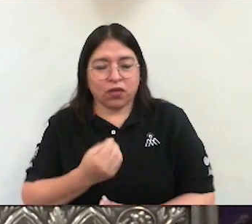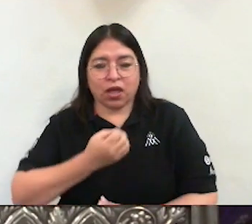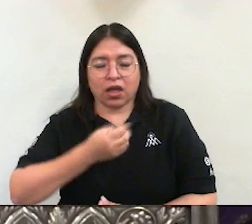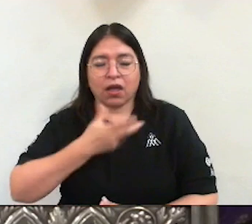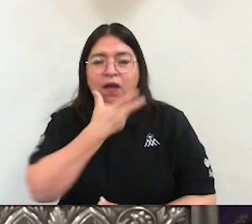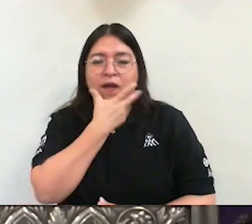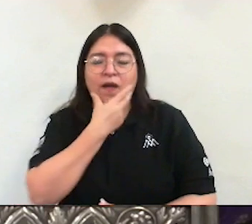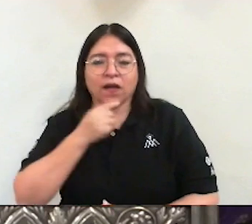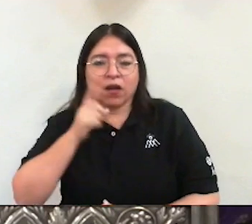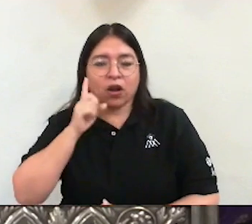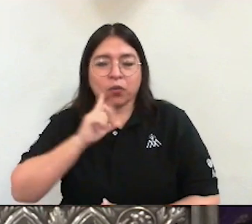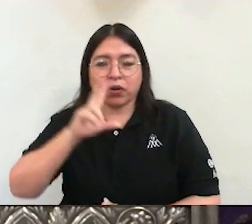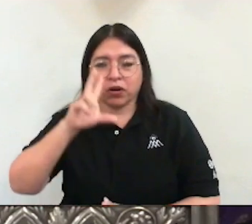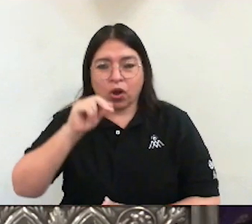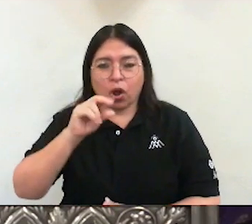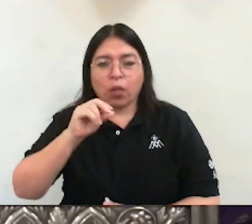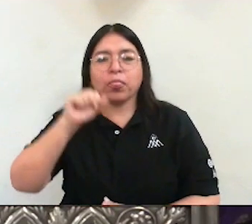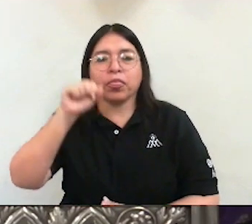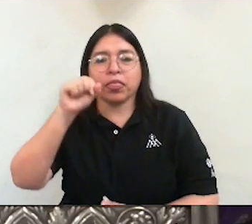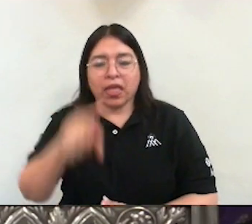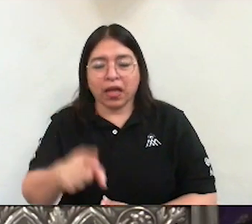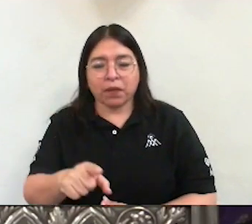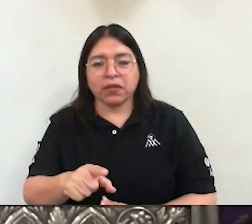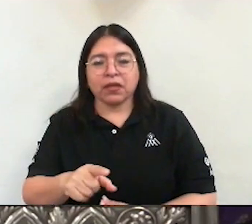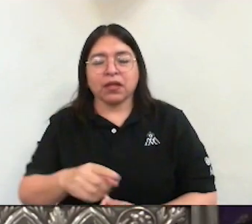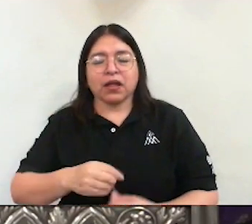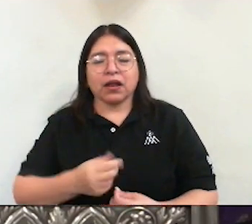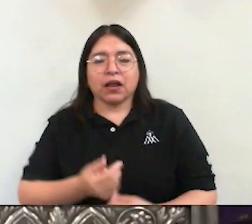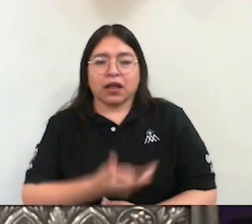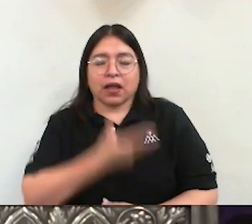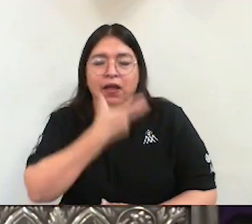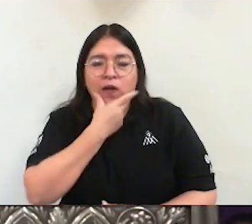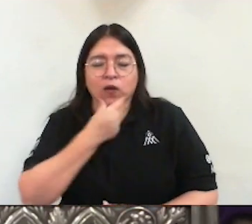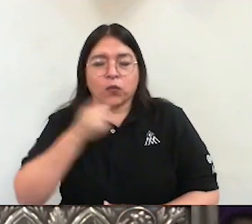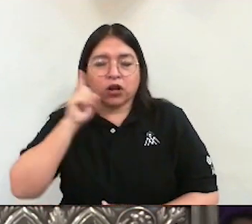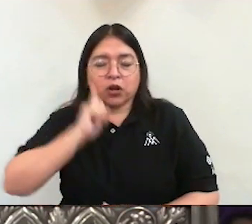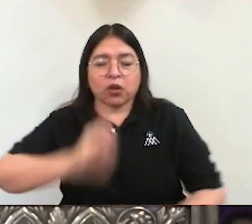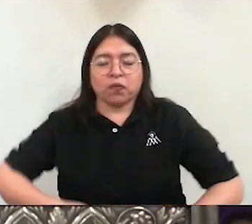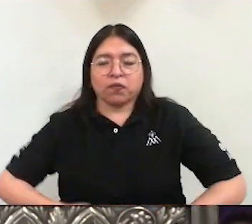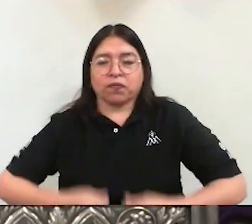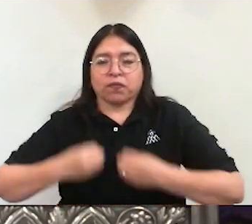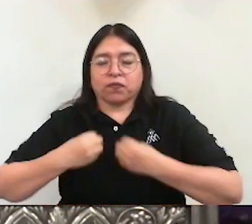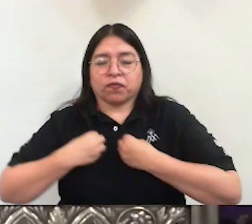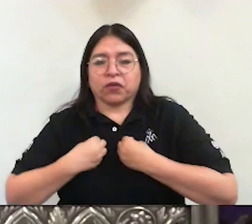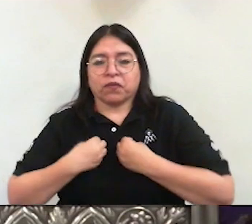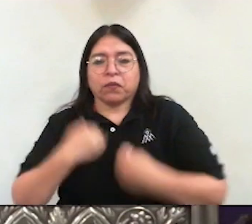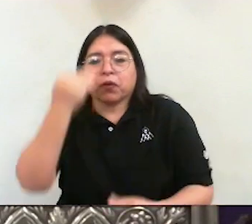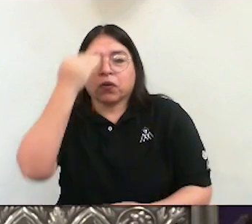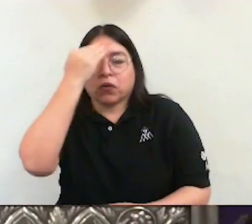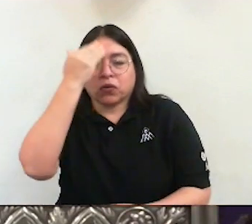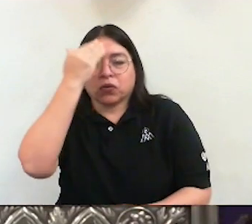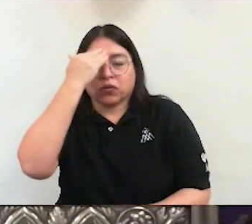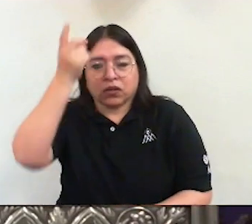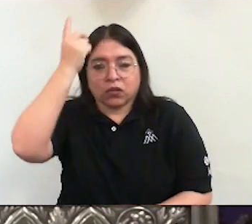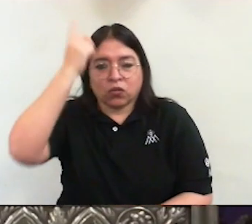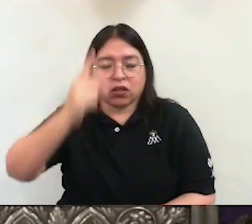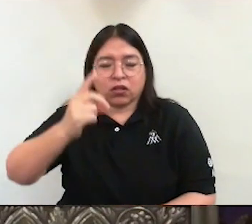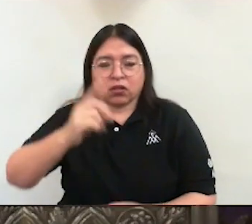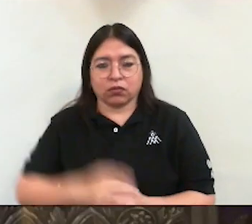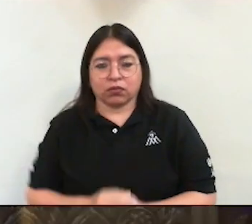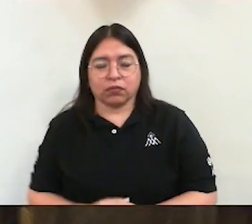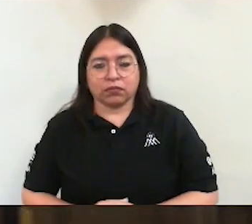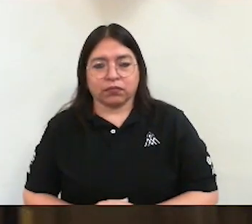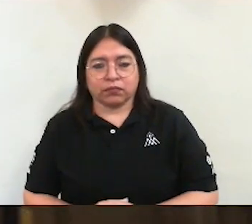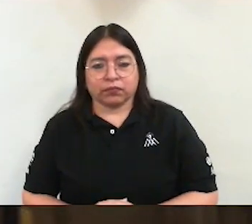Él es el único Señor. Señor, ninguna otra cosa es relevante. Pero